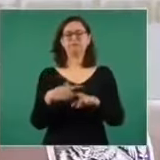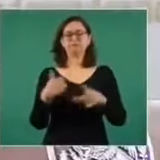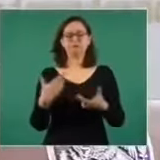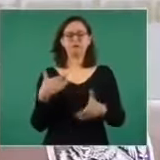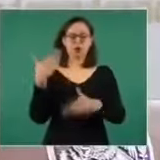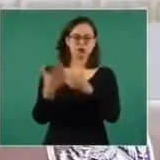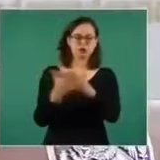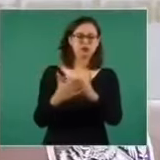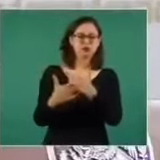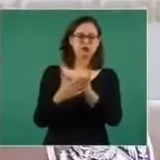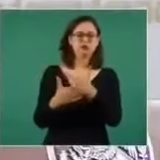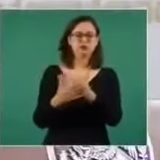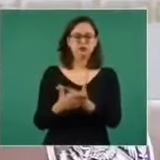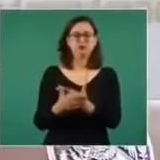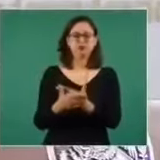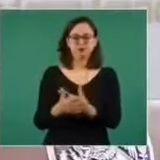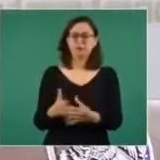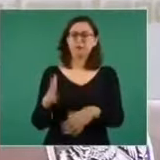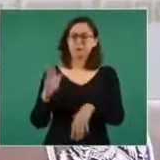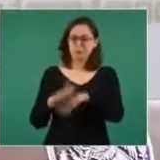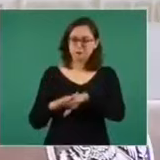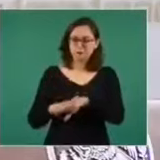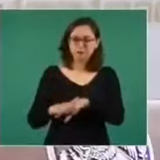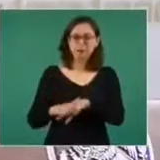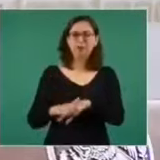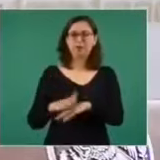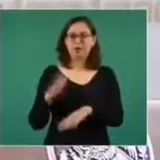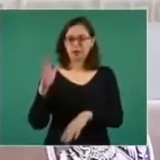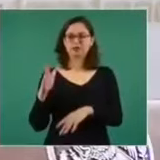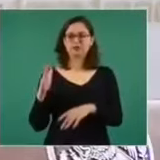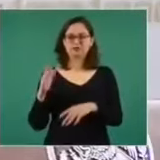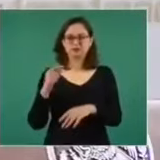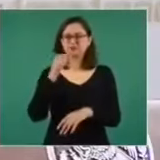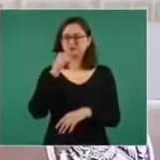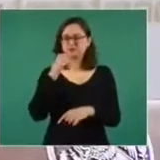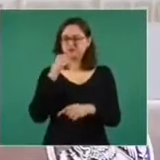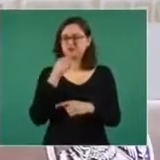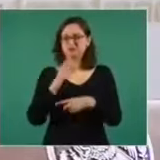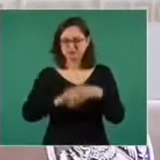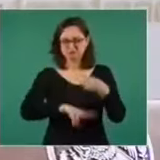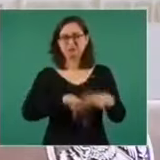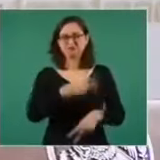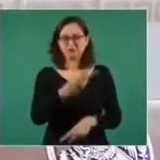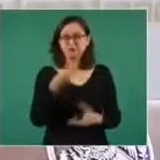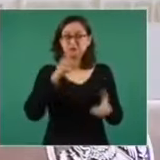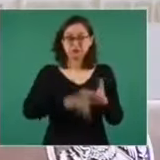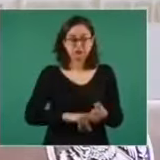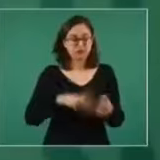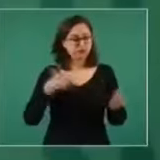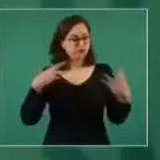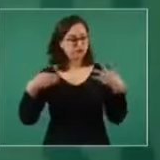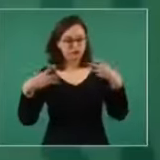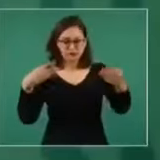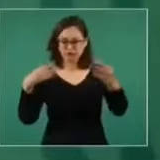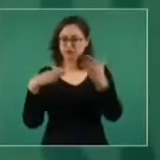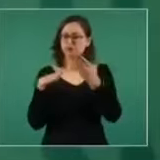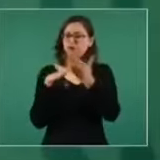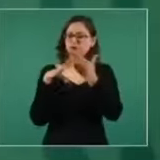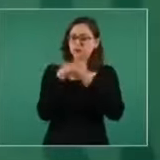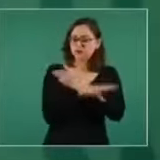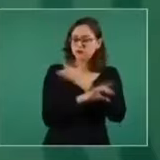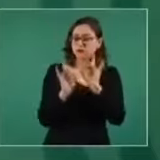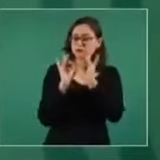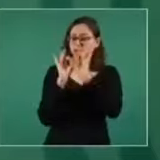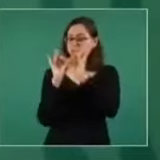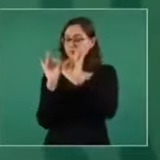de que no se contagien los niños, de que si hay un contagio se le